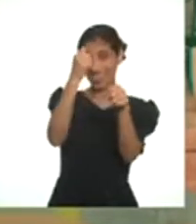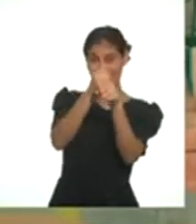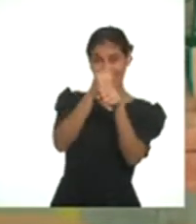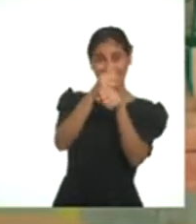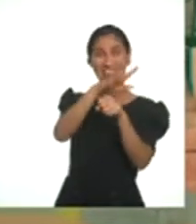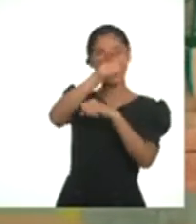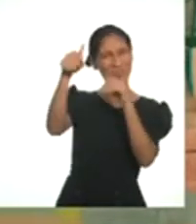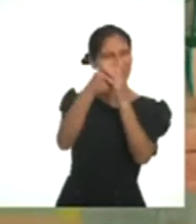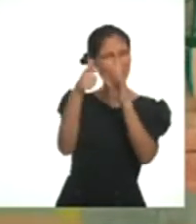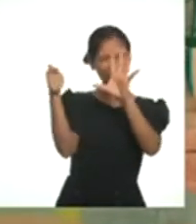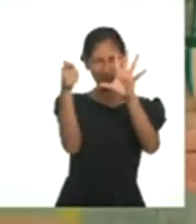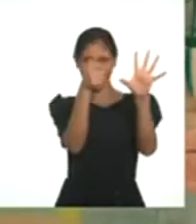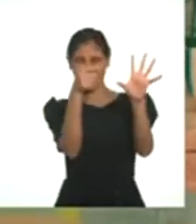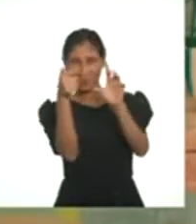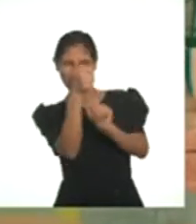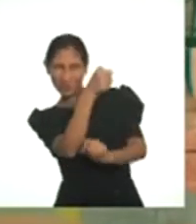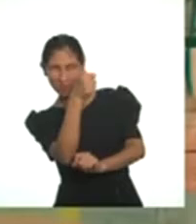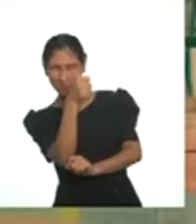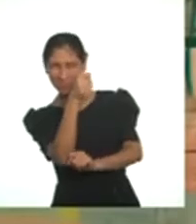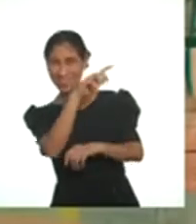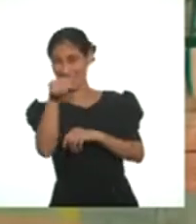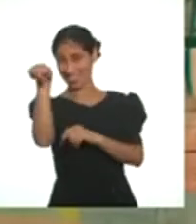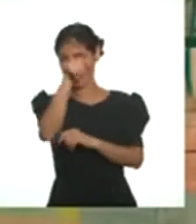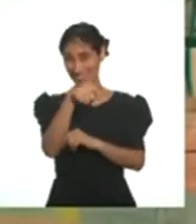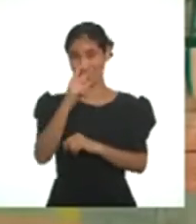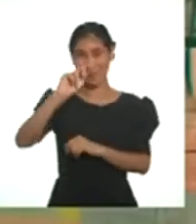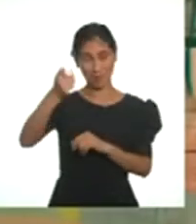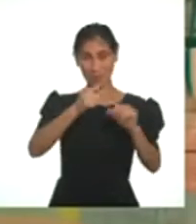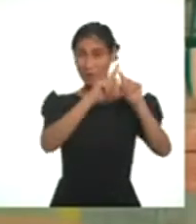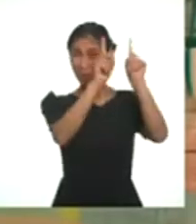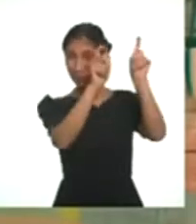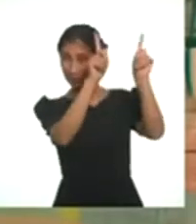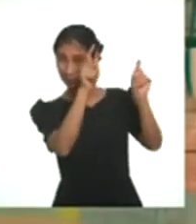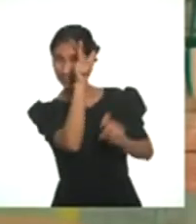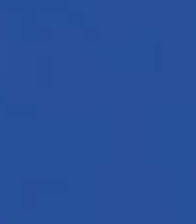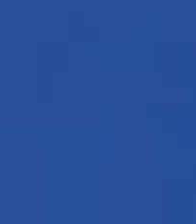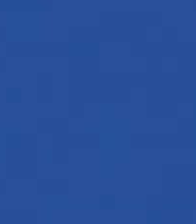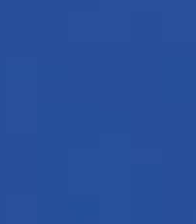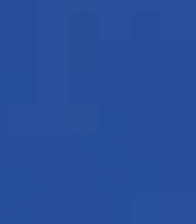cámaras con nuestra investigación. Entonces vamos con nuestro primer entrevistado.